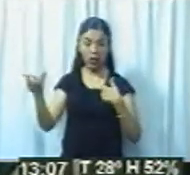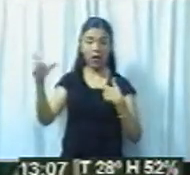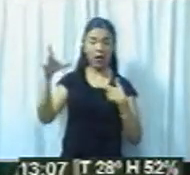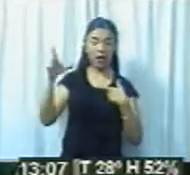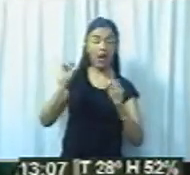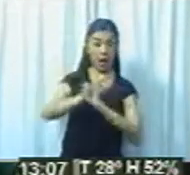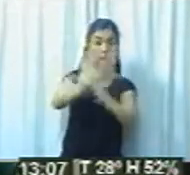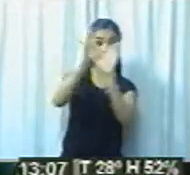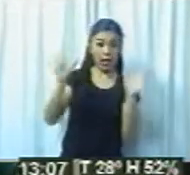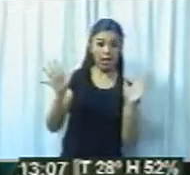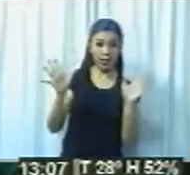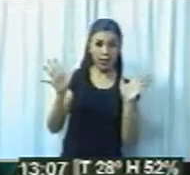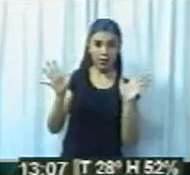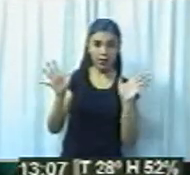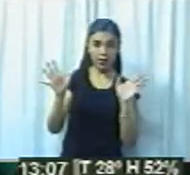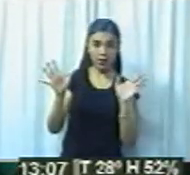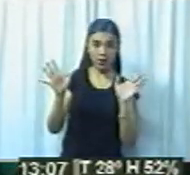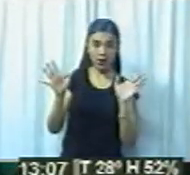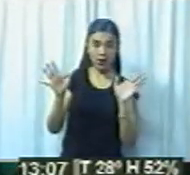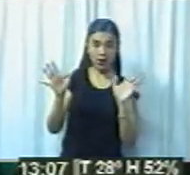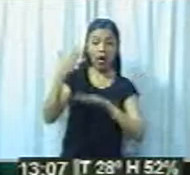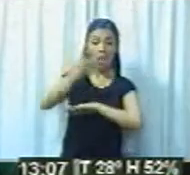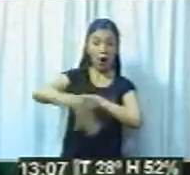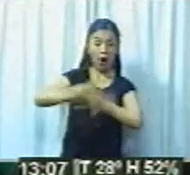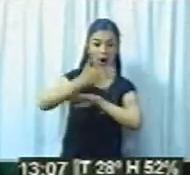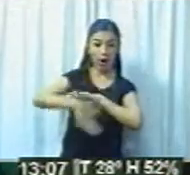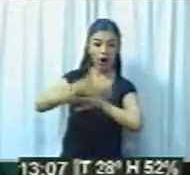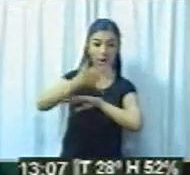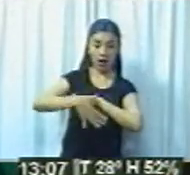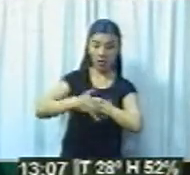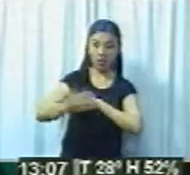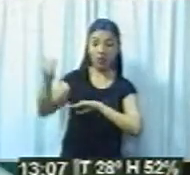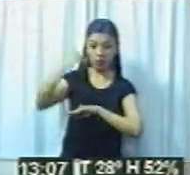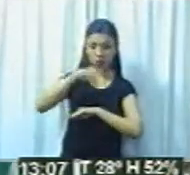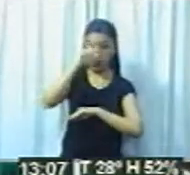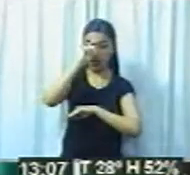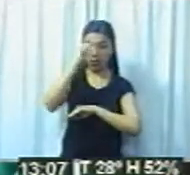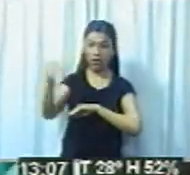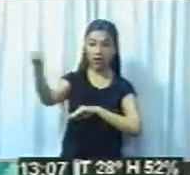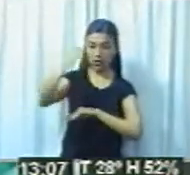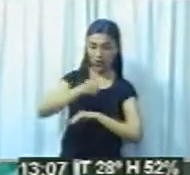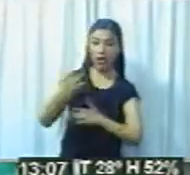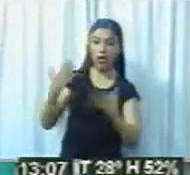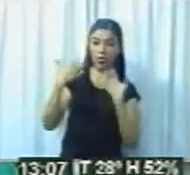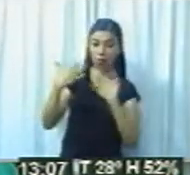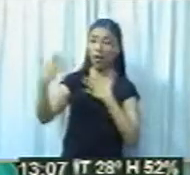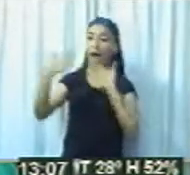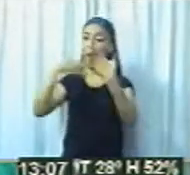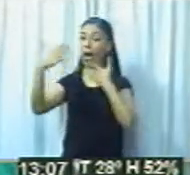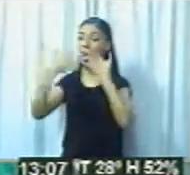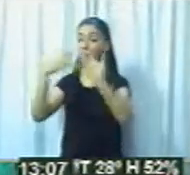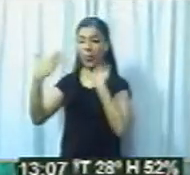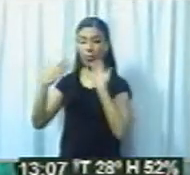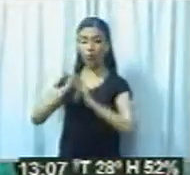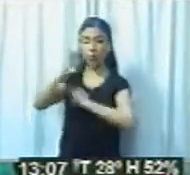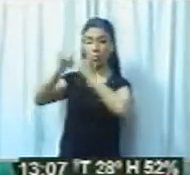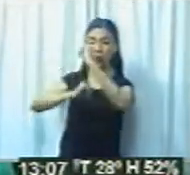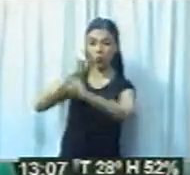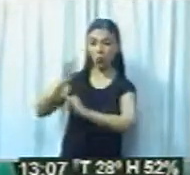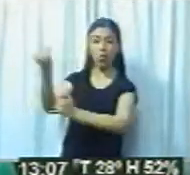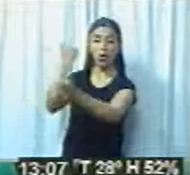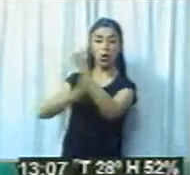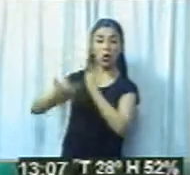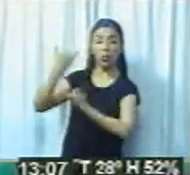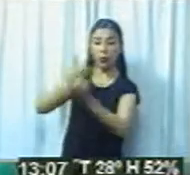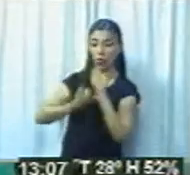puede hacerlo y venir a la dirección y hablar con propiedad, porque esto hace mal al